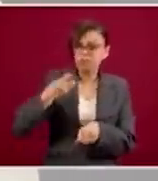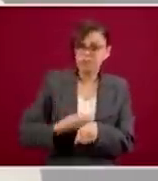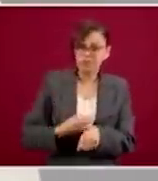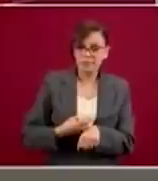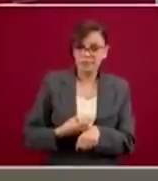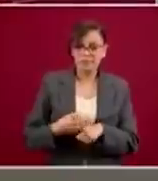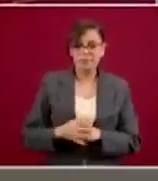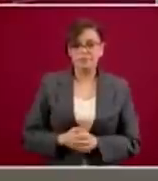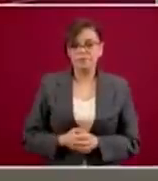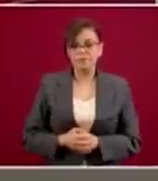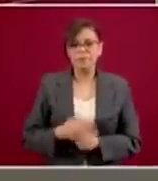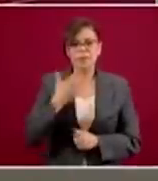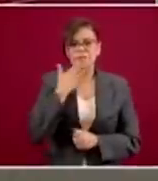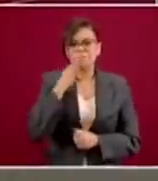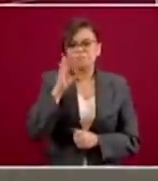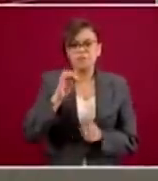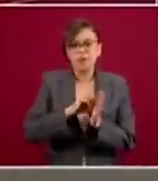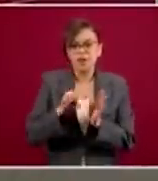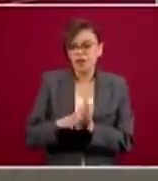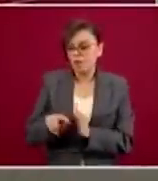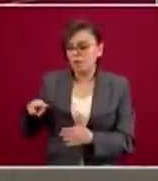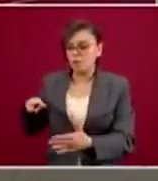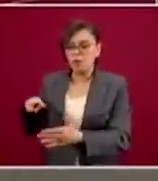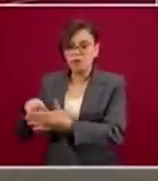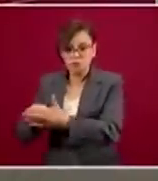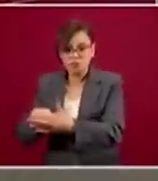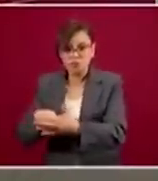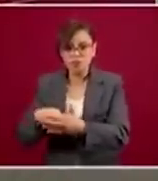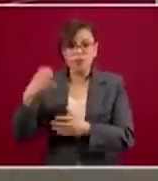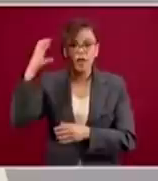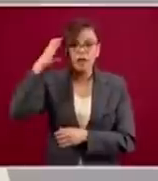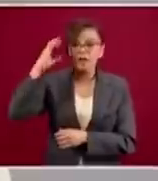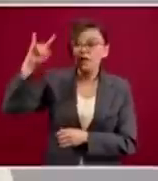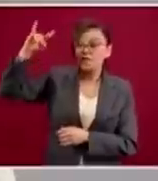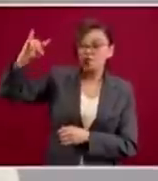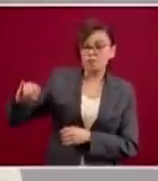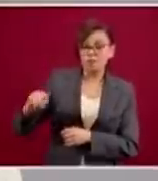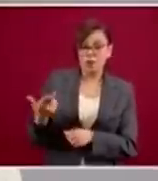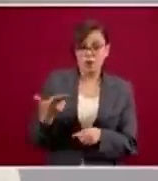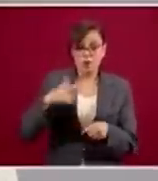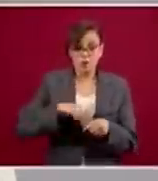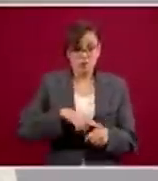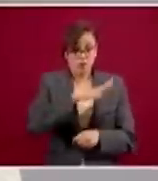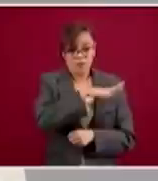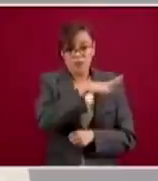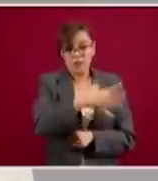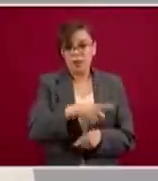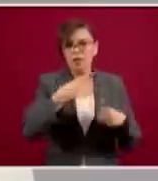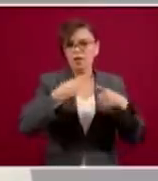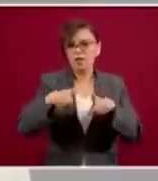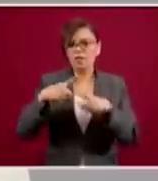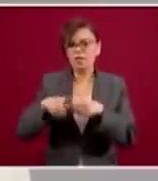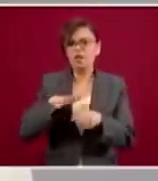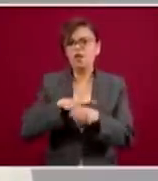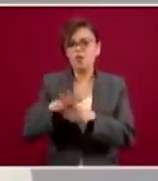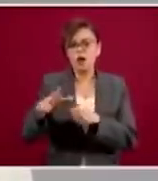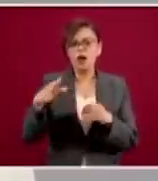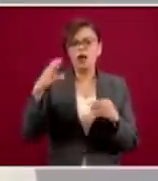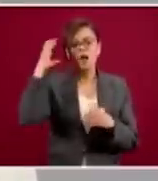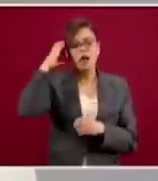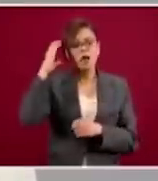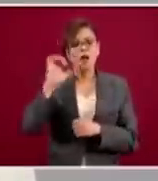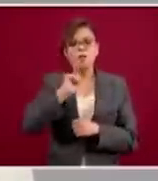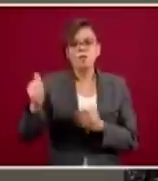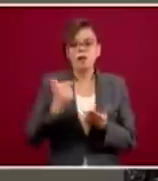enchufes en las camas de hospitalización general, a diferencia de las camas de terapia intensiva, no